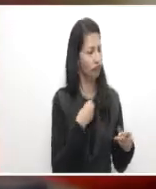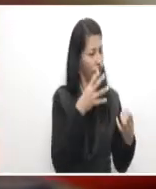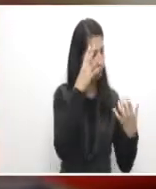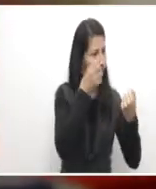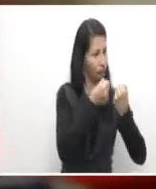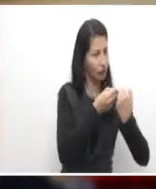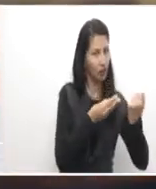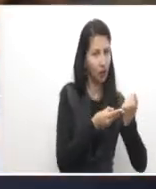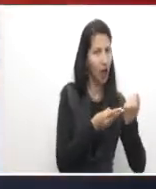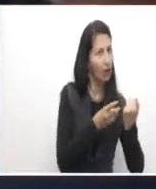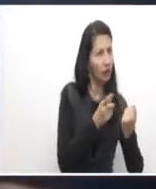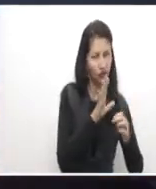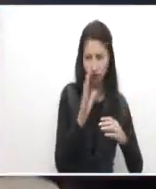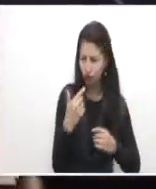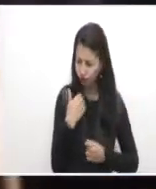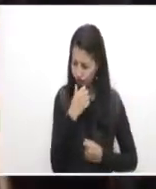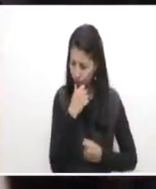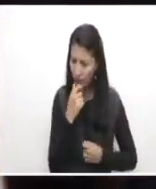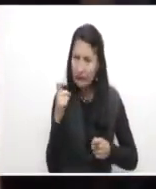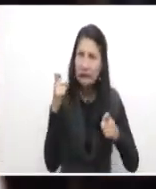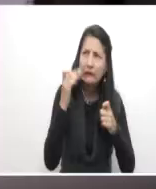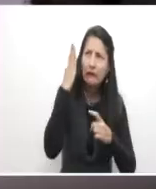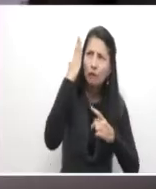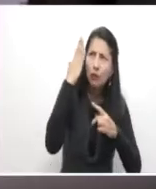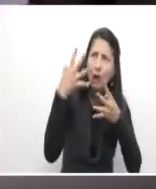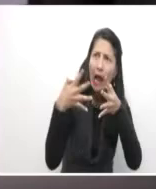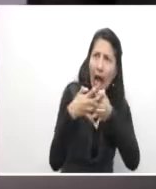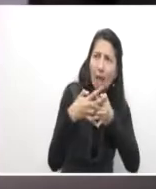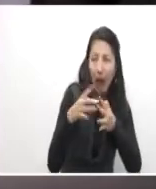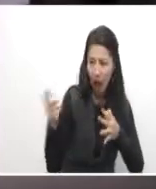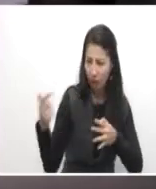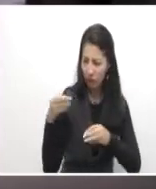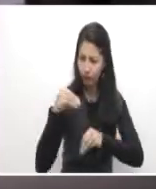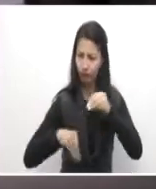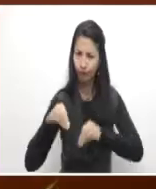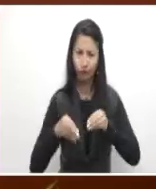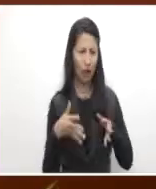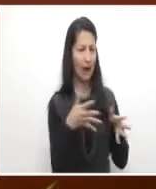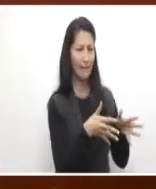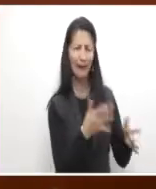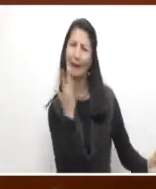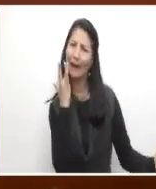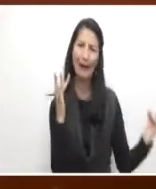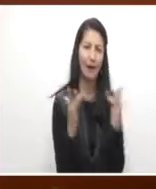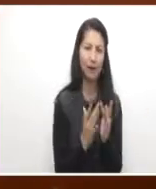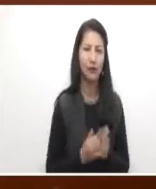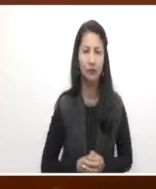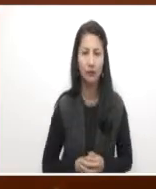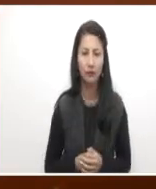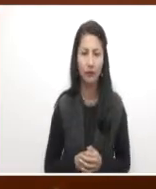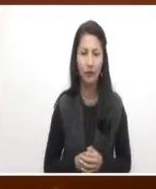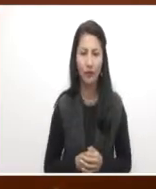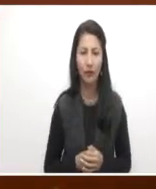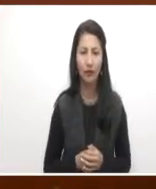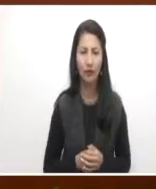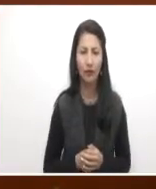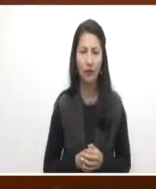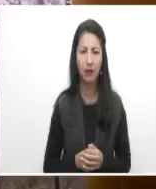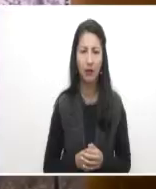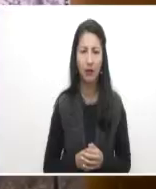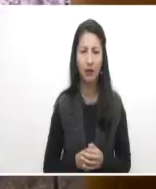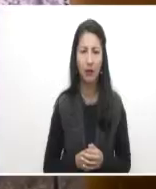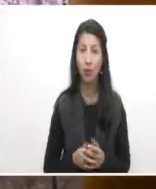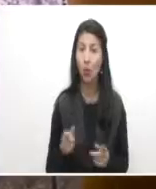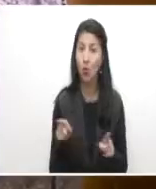el mercado de nuestras empresas en el país. Para nosotros el SENA es, digamos, un aliado de